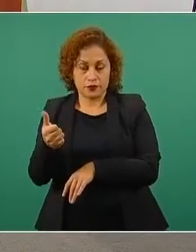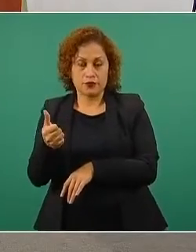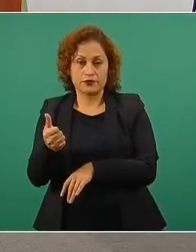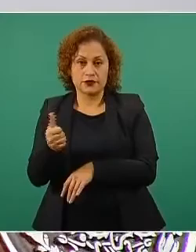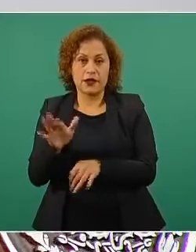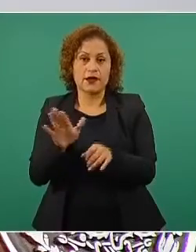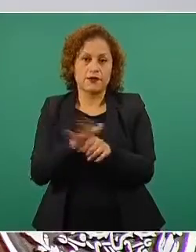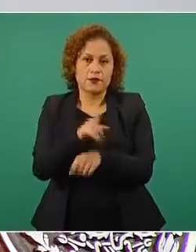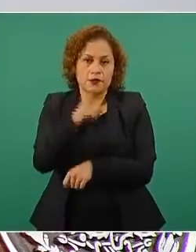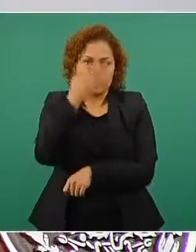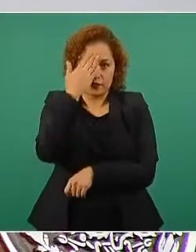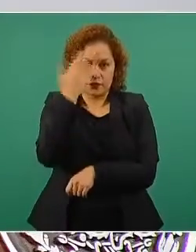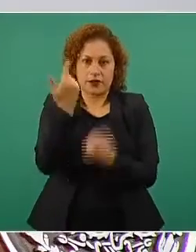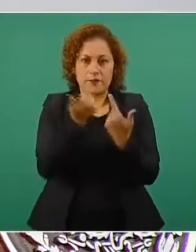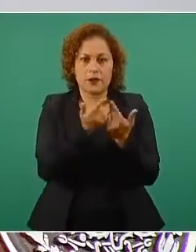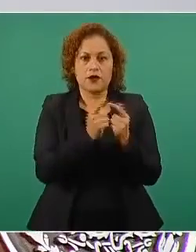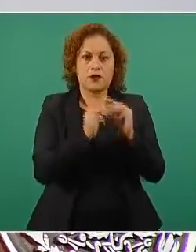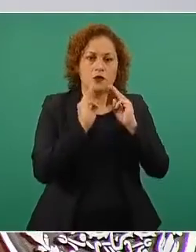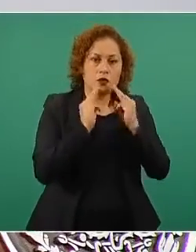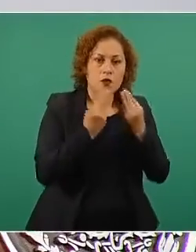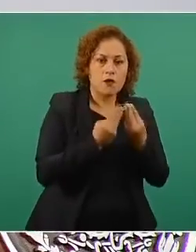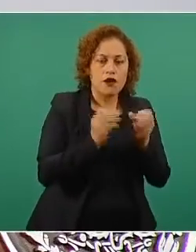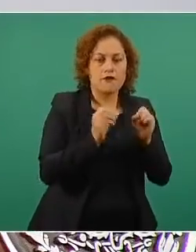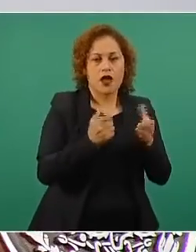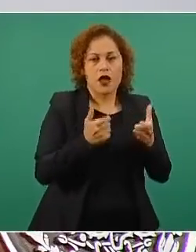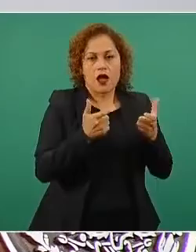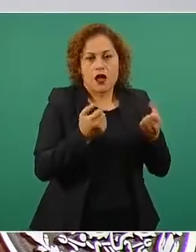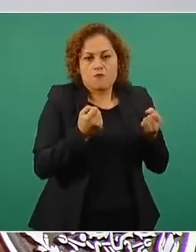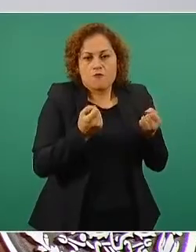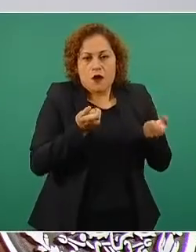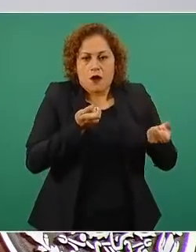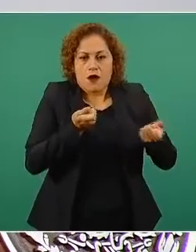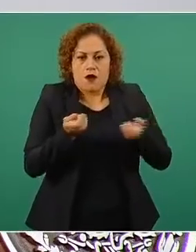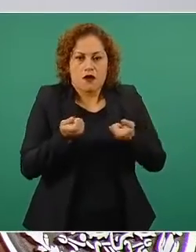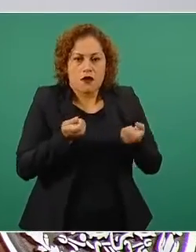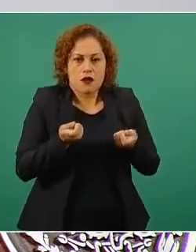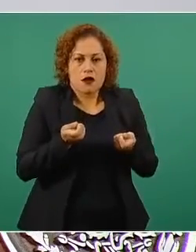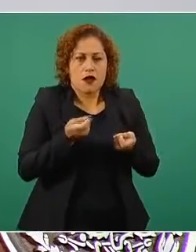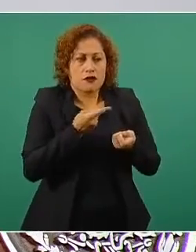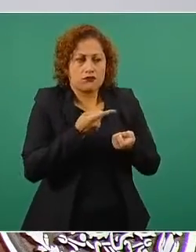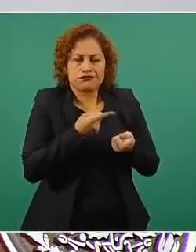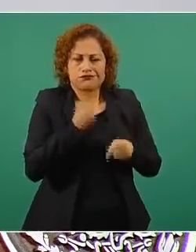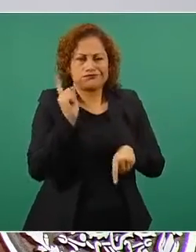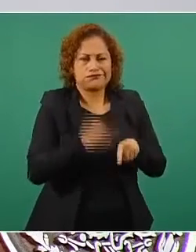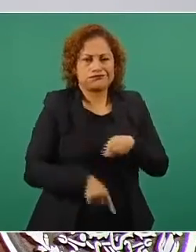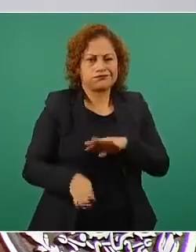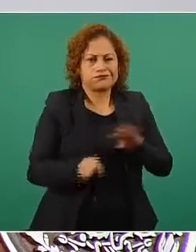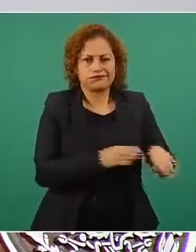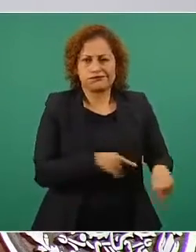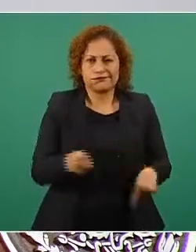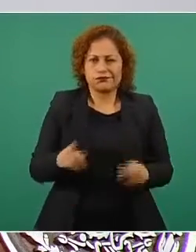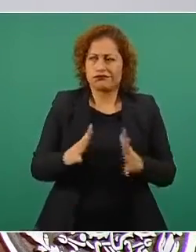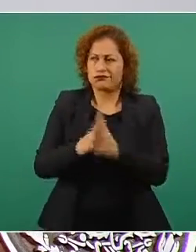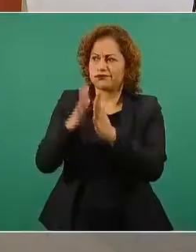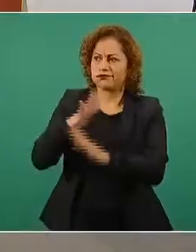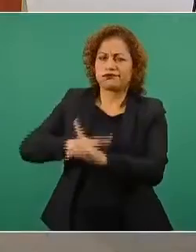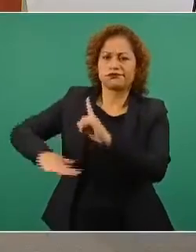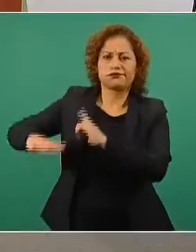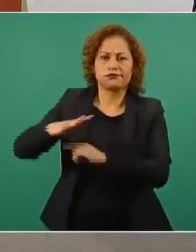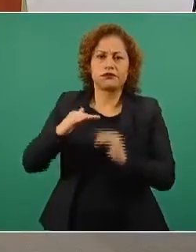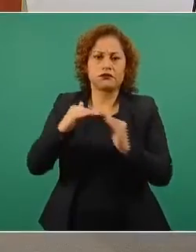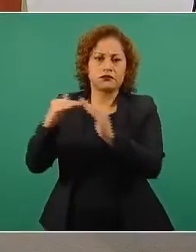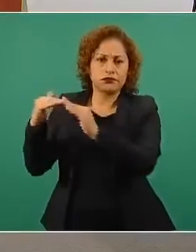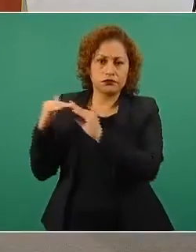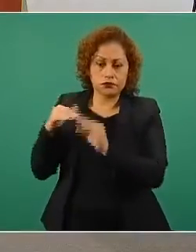de cuello blanco no doblegarán la democracia de ninguna manera. La seguridad en las elecciones